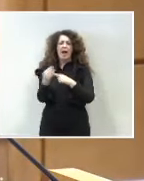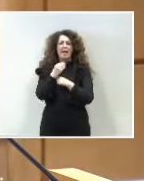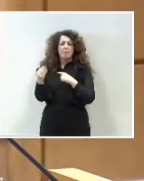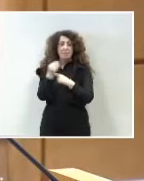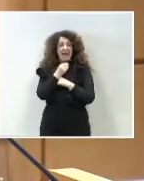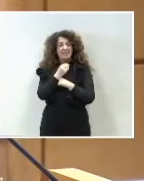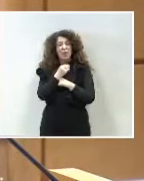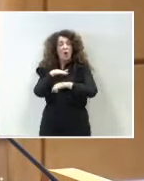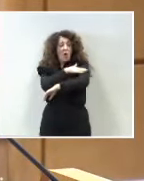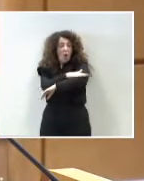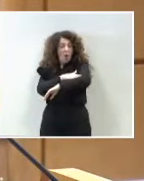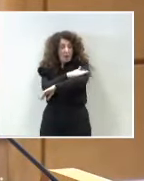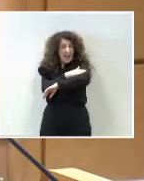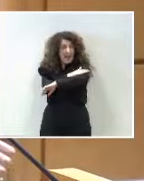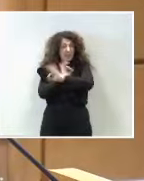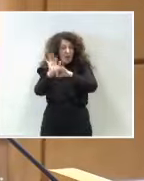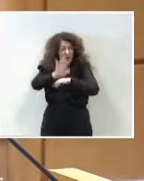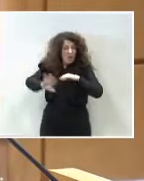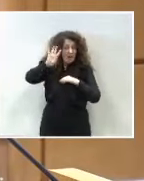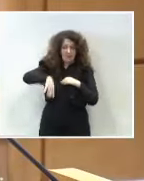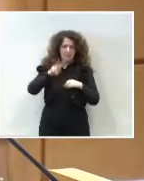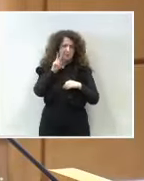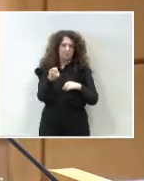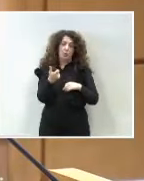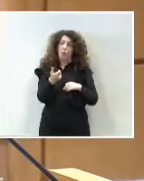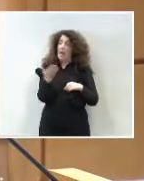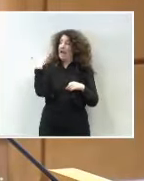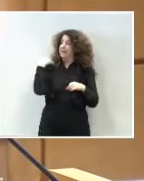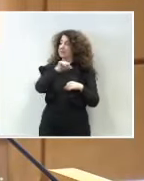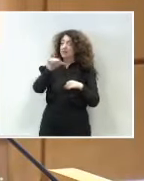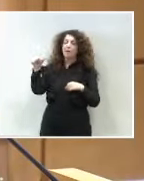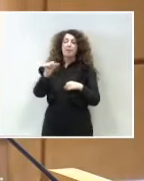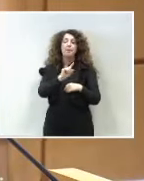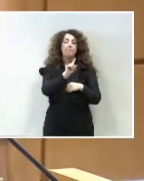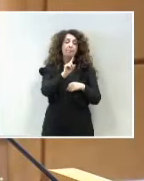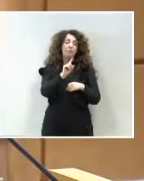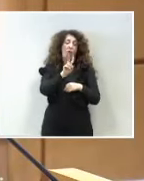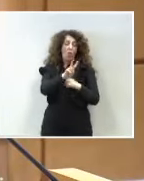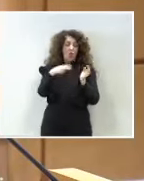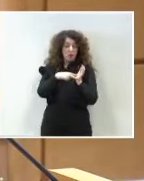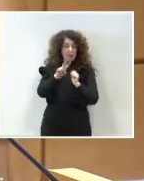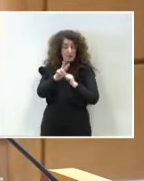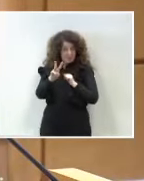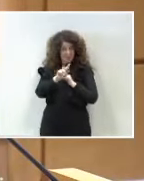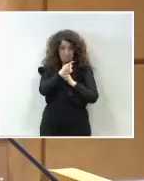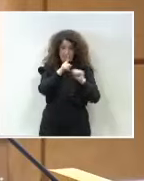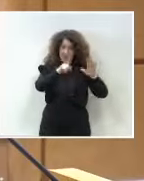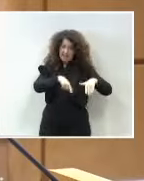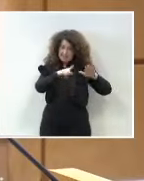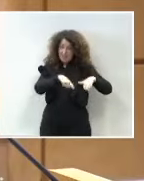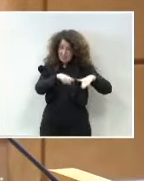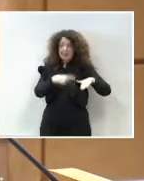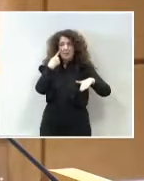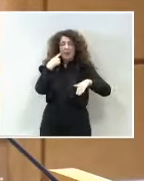su gobierno en Cataluña. La semana pasada conocimos los datos del primer semestre de 2023. Conocimos que su